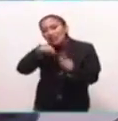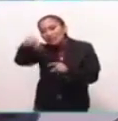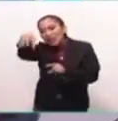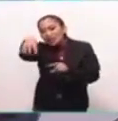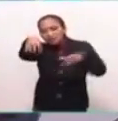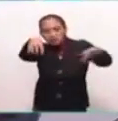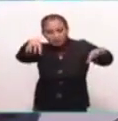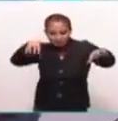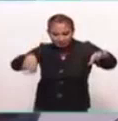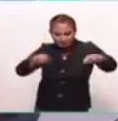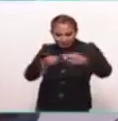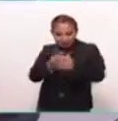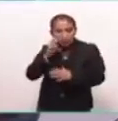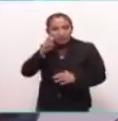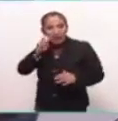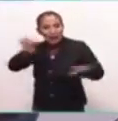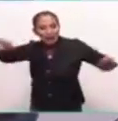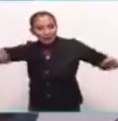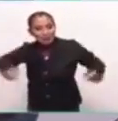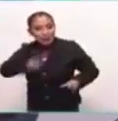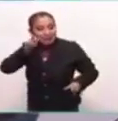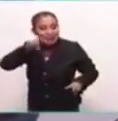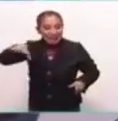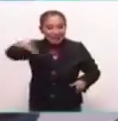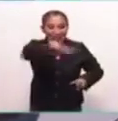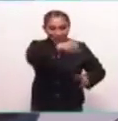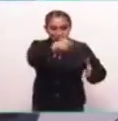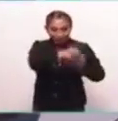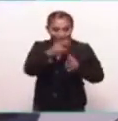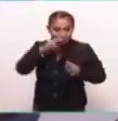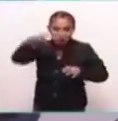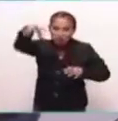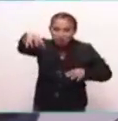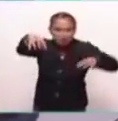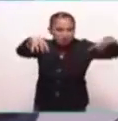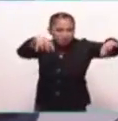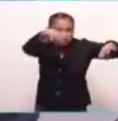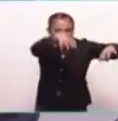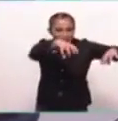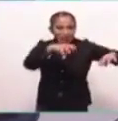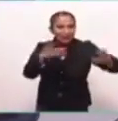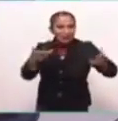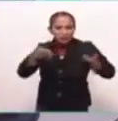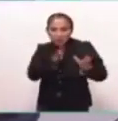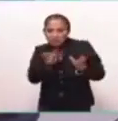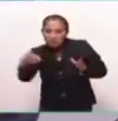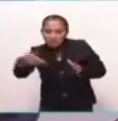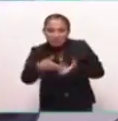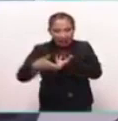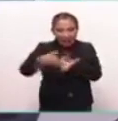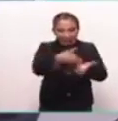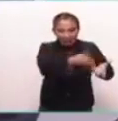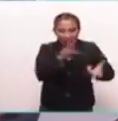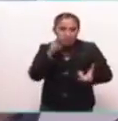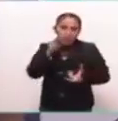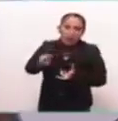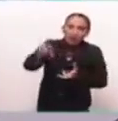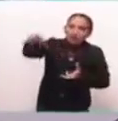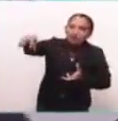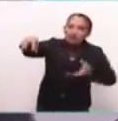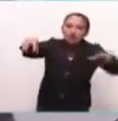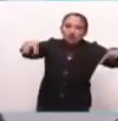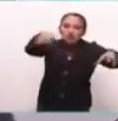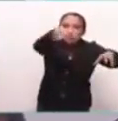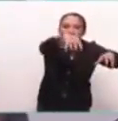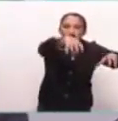cuando salimos de Ciudad de México hacia Puebla, luego tal vez cuando vamos sobre la carretera podemos ver estos